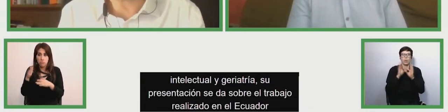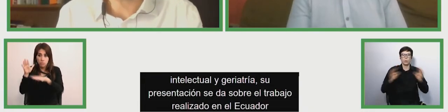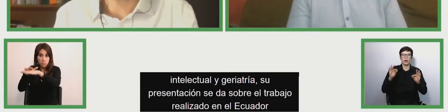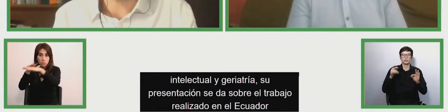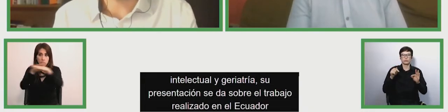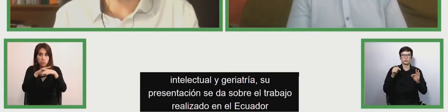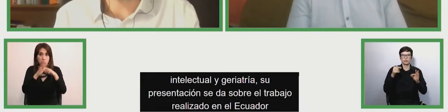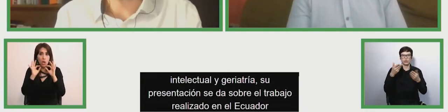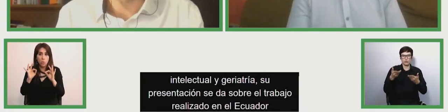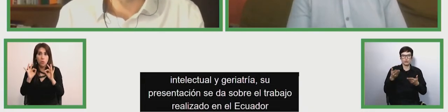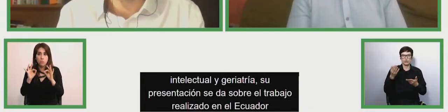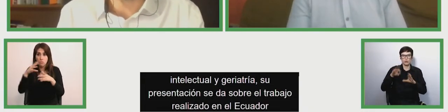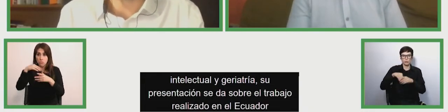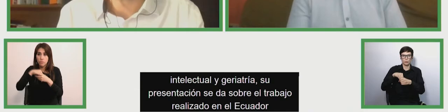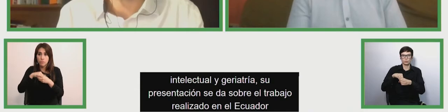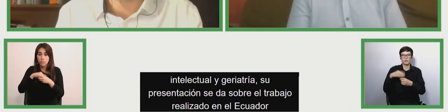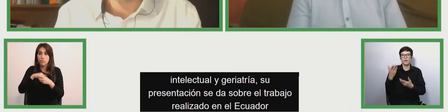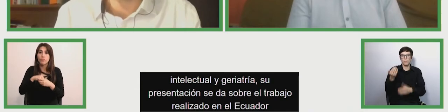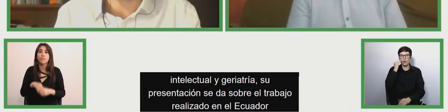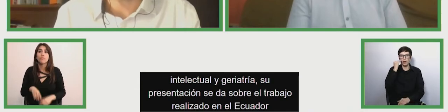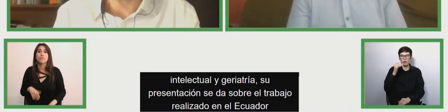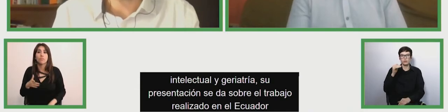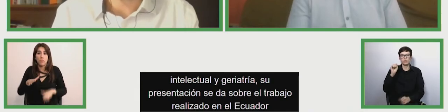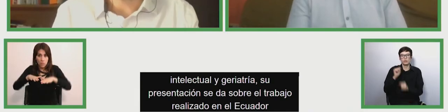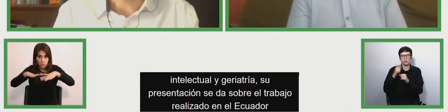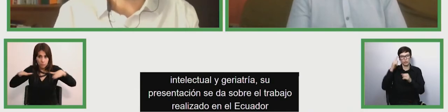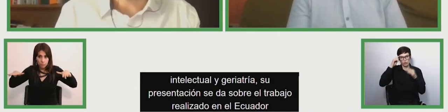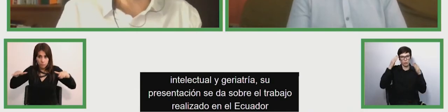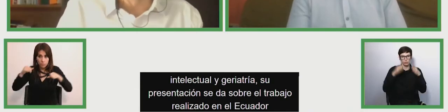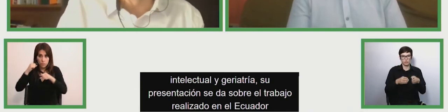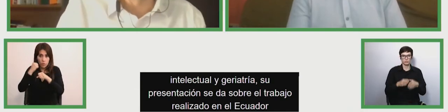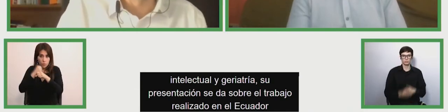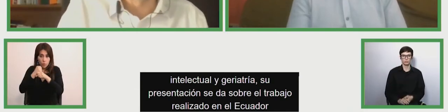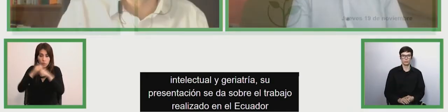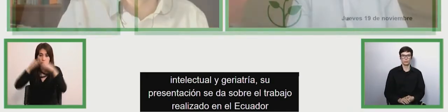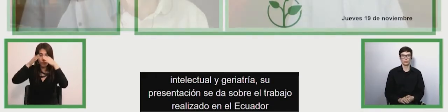intelectual y del espectro autista. Daniel, un placer contar contigo, Daniel.